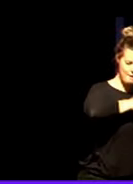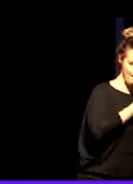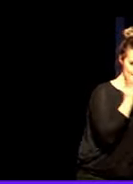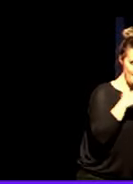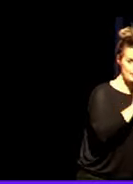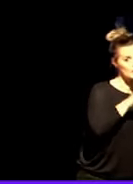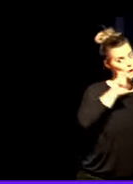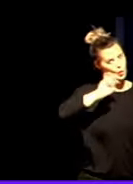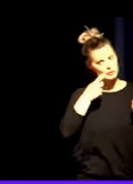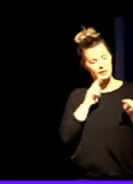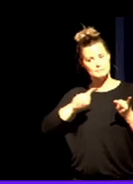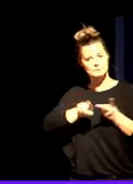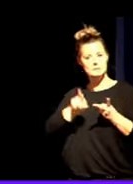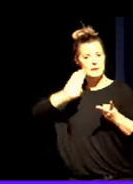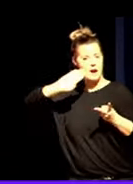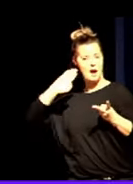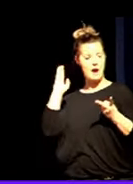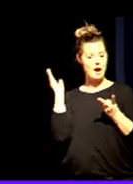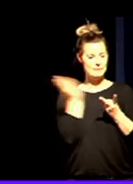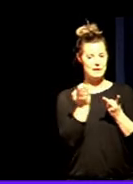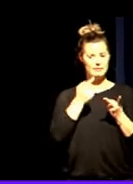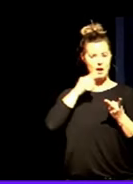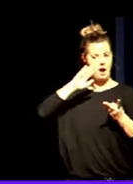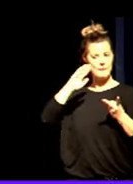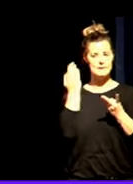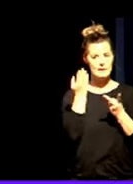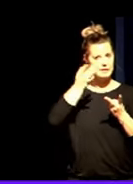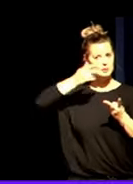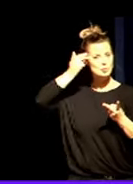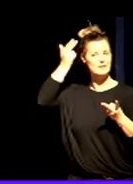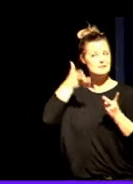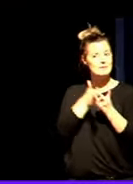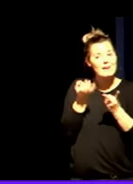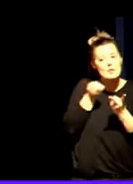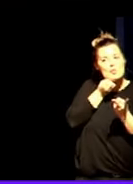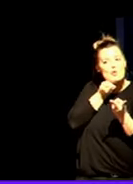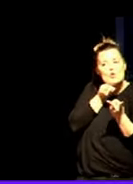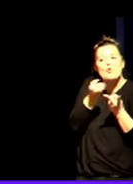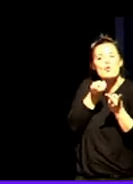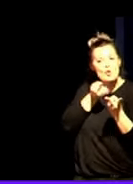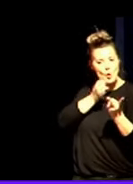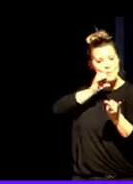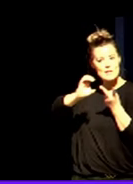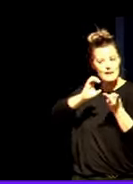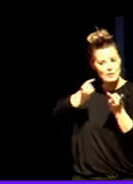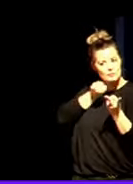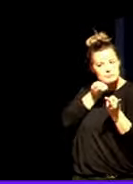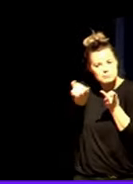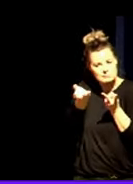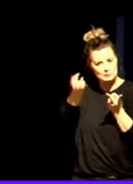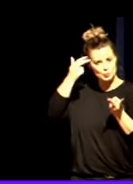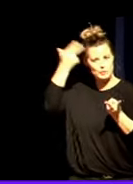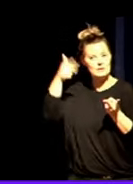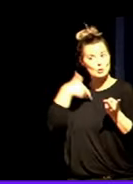suicidas. Fijaos, las amenazas suicidas son comunicaciones suicidas. Digo esto y aquí me quiero detener